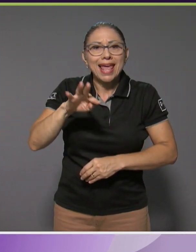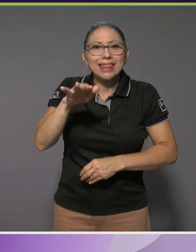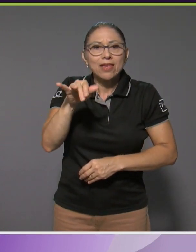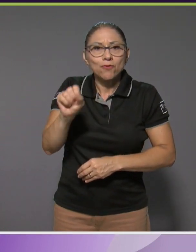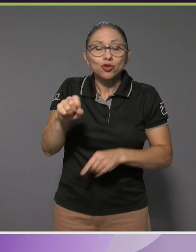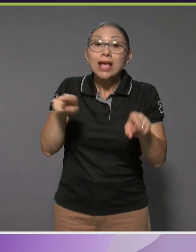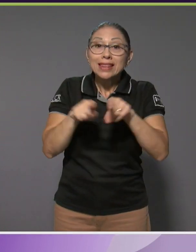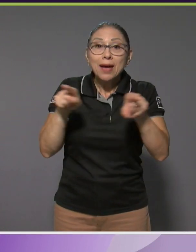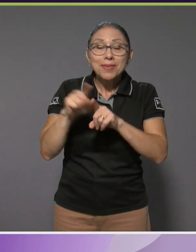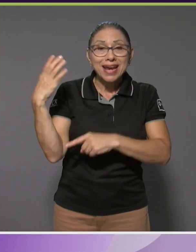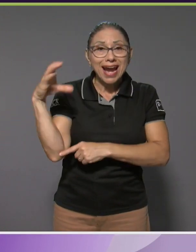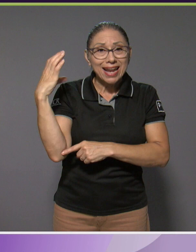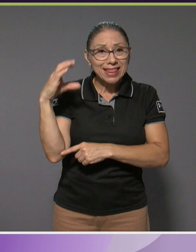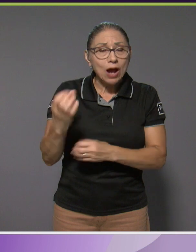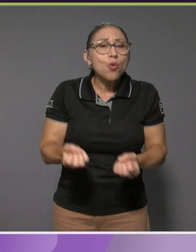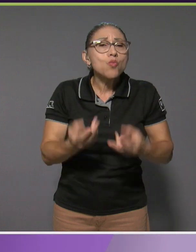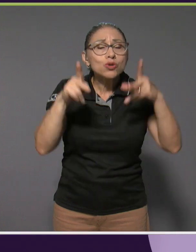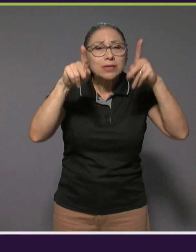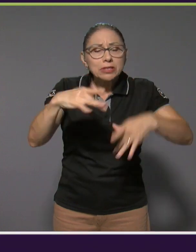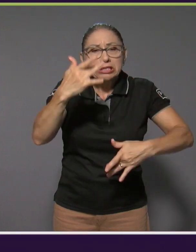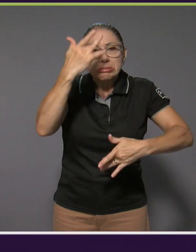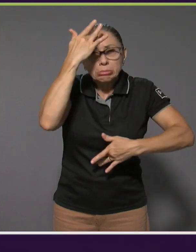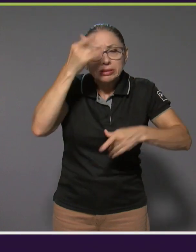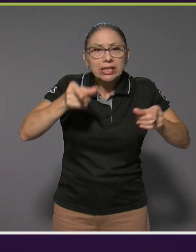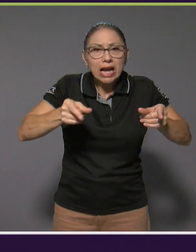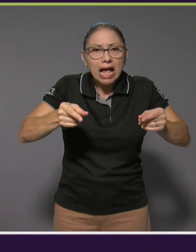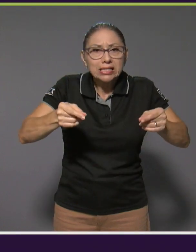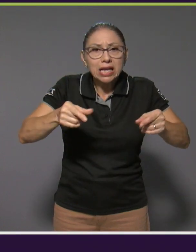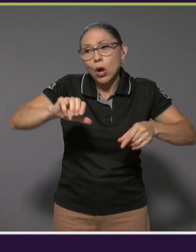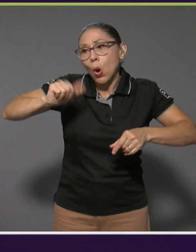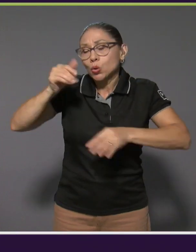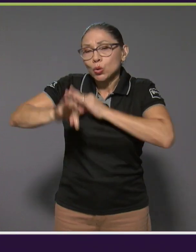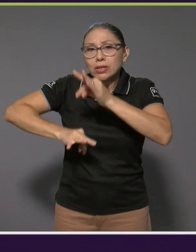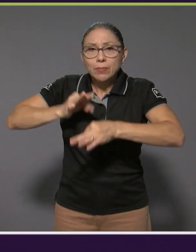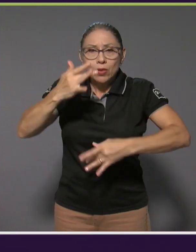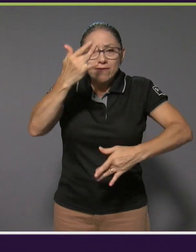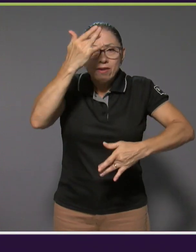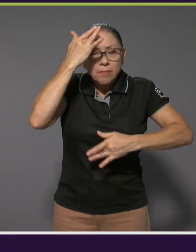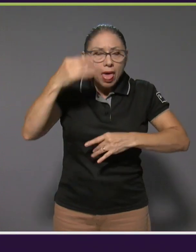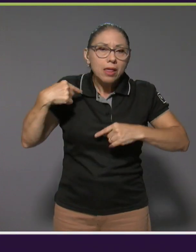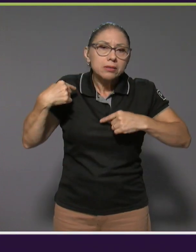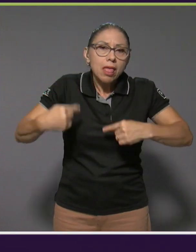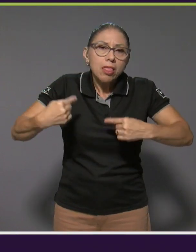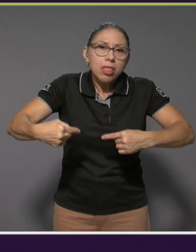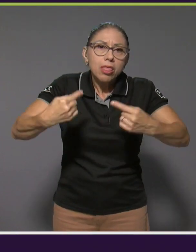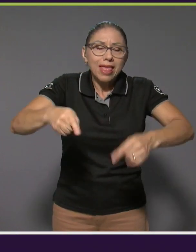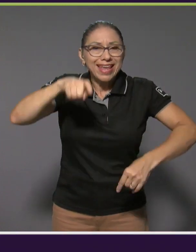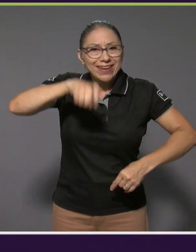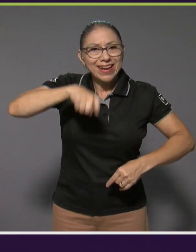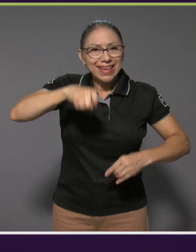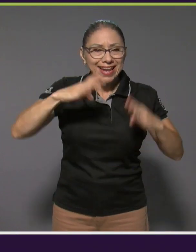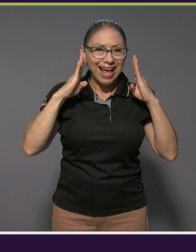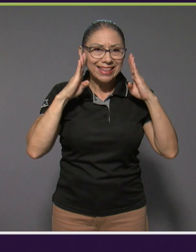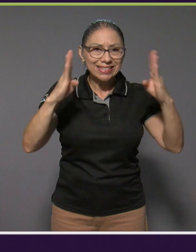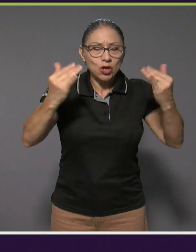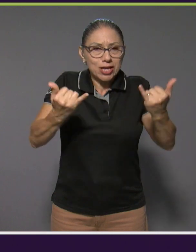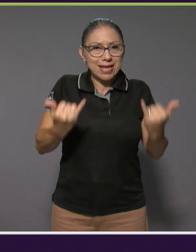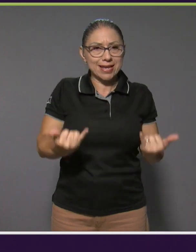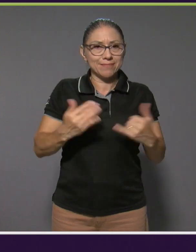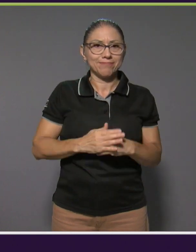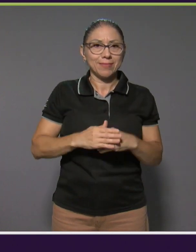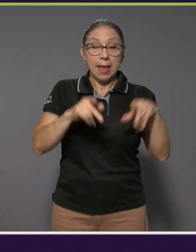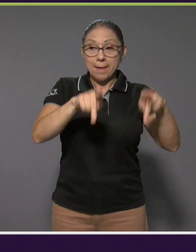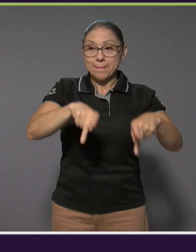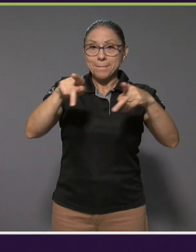incidencia en temas de cáncer y de enfermedades crónicas que requieren atención inmediata. La población de